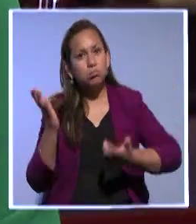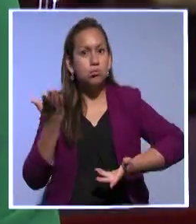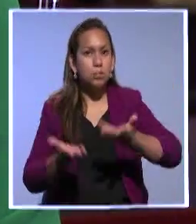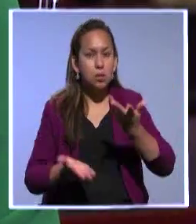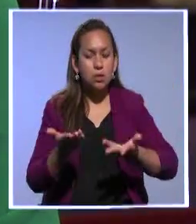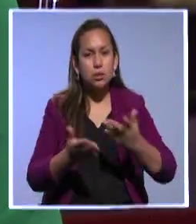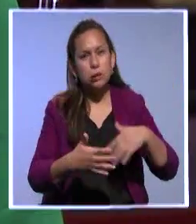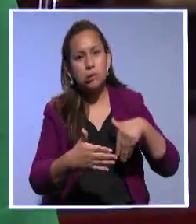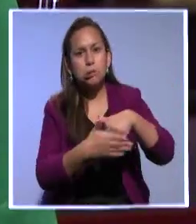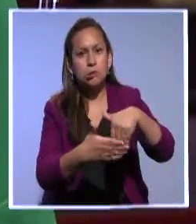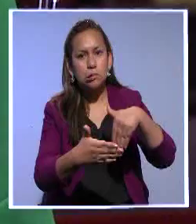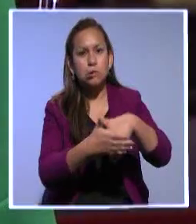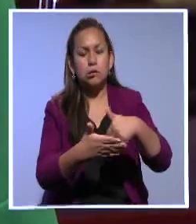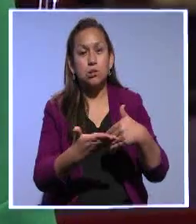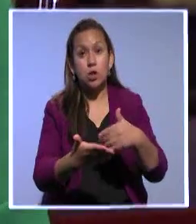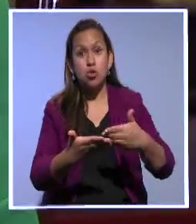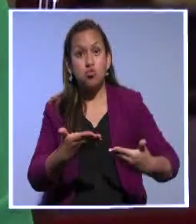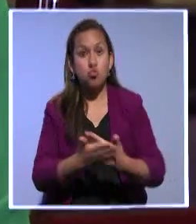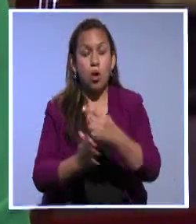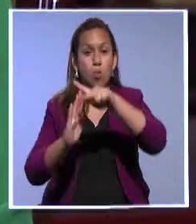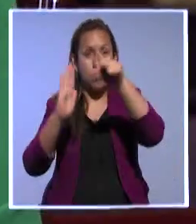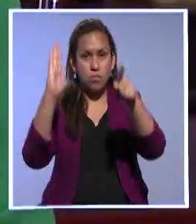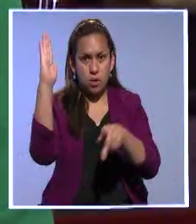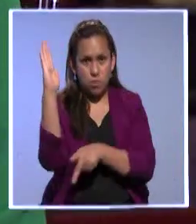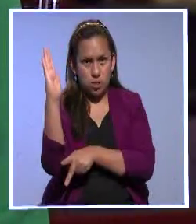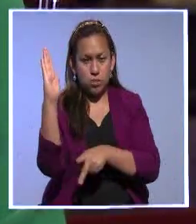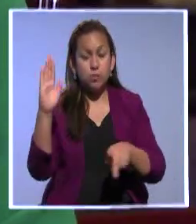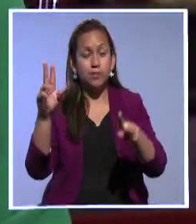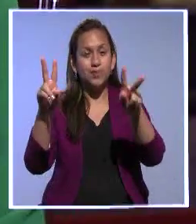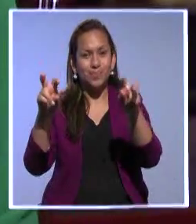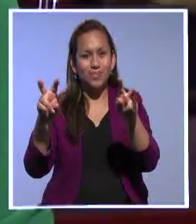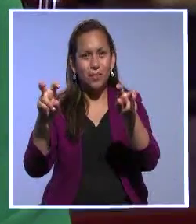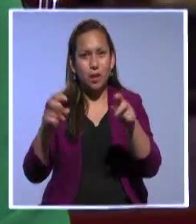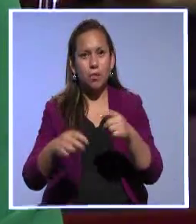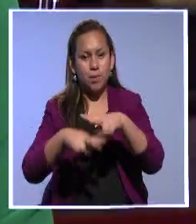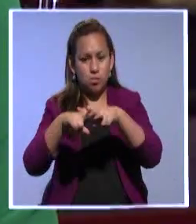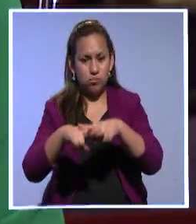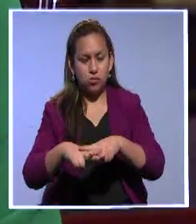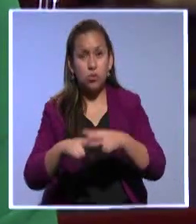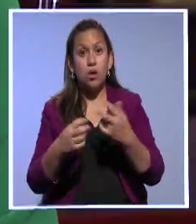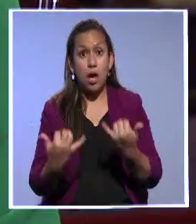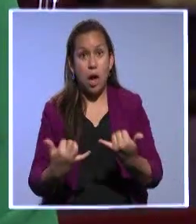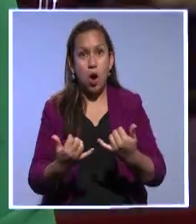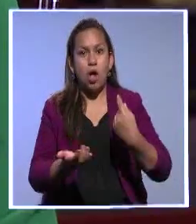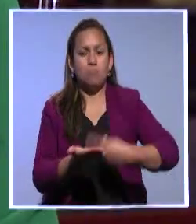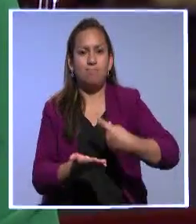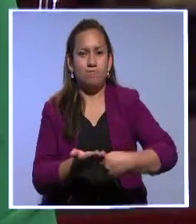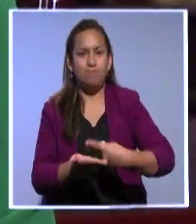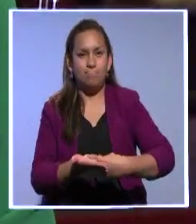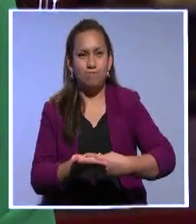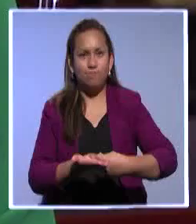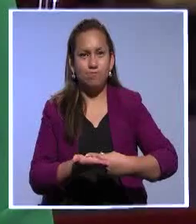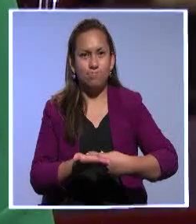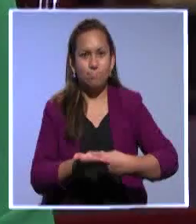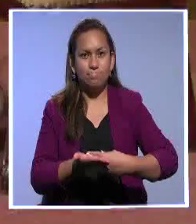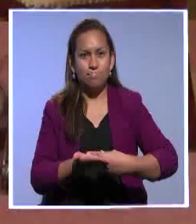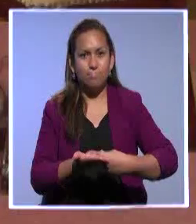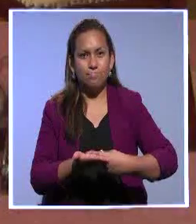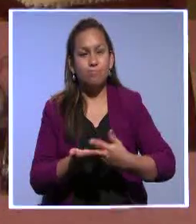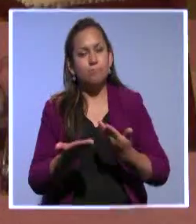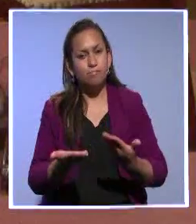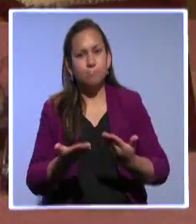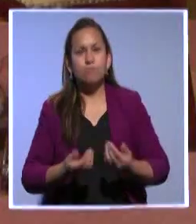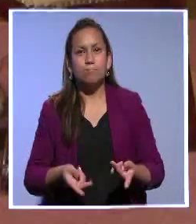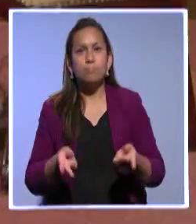deberá enfrentar ese nuevo parlamento. Sobre ello, vamos a mantener un debate en este espacio. Y de